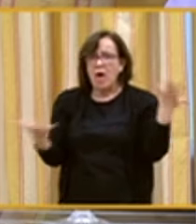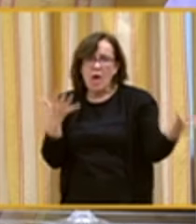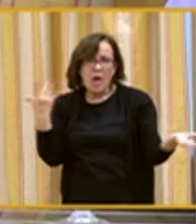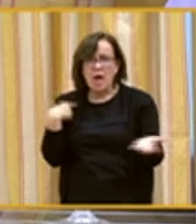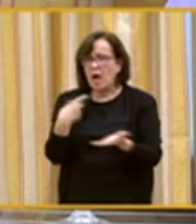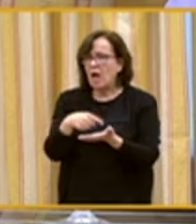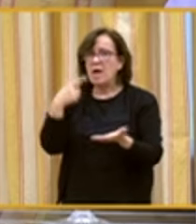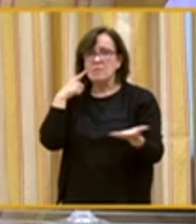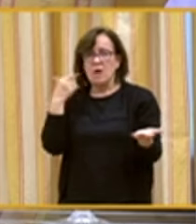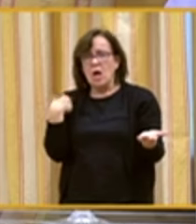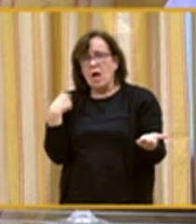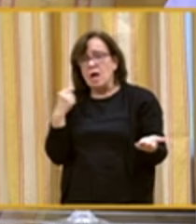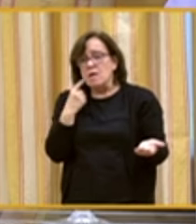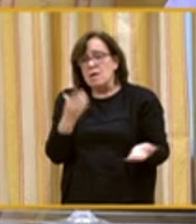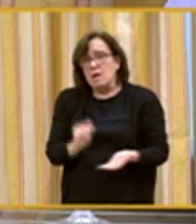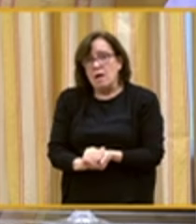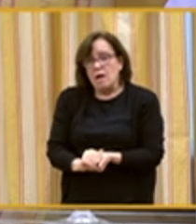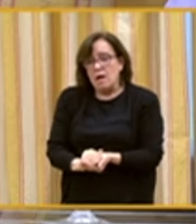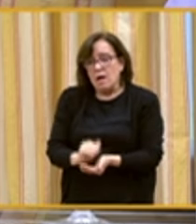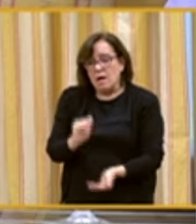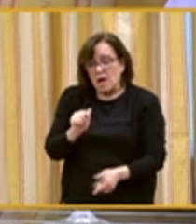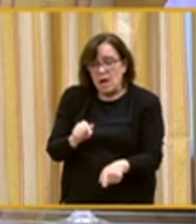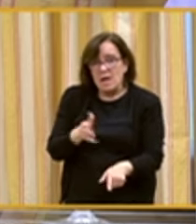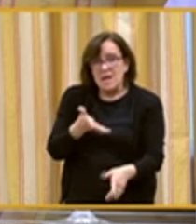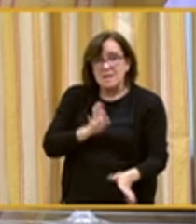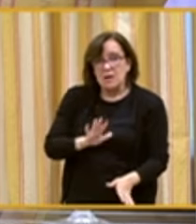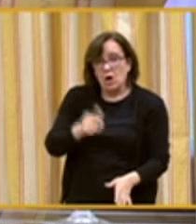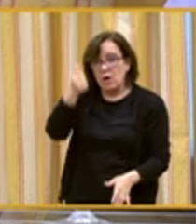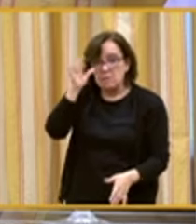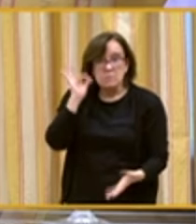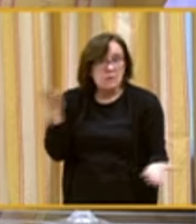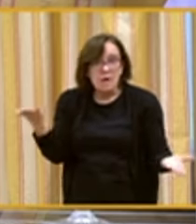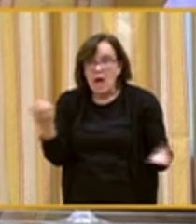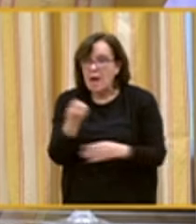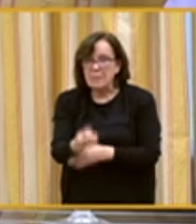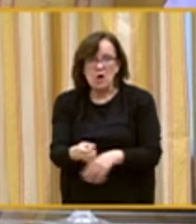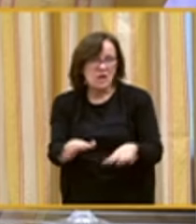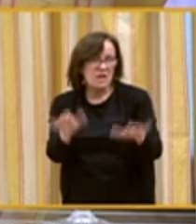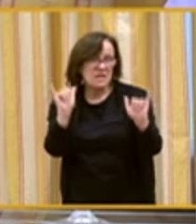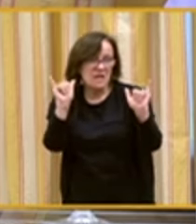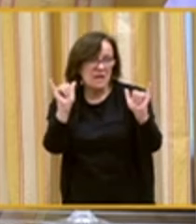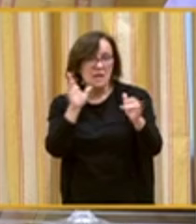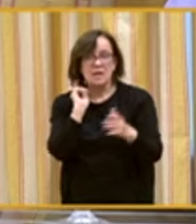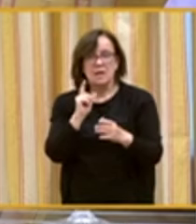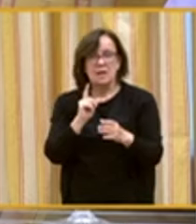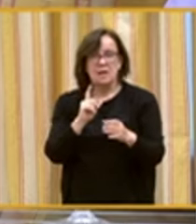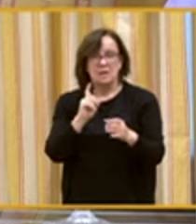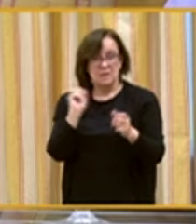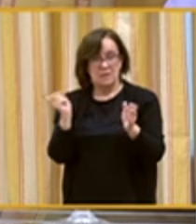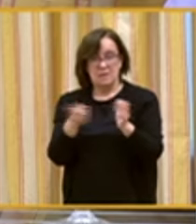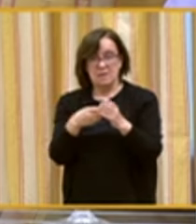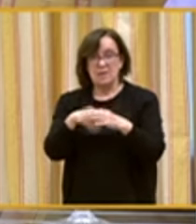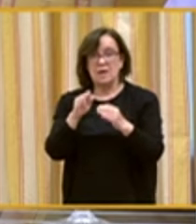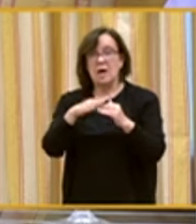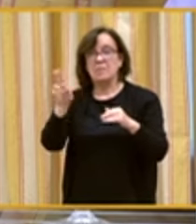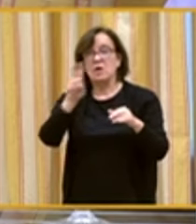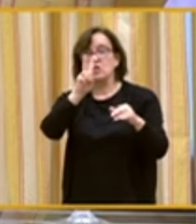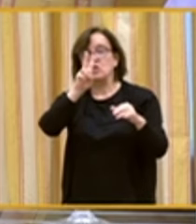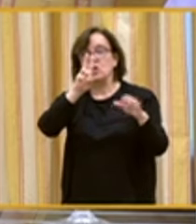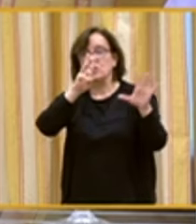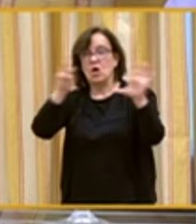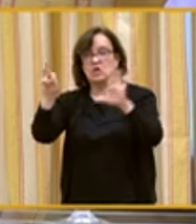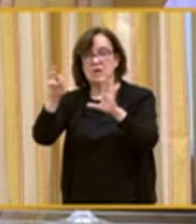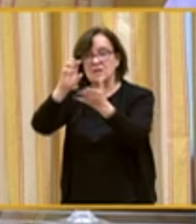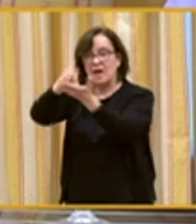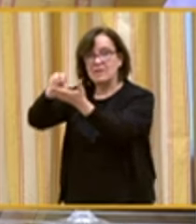se pasa el tiempo y que sus hijos e hijas no reciben los apoyos. Plena inclusión tiene más de 280 centros